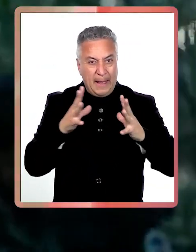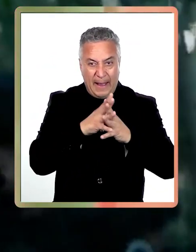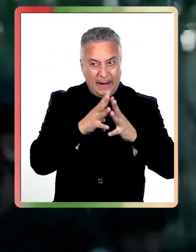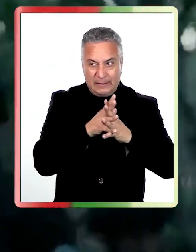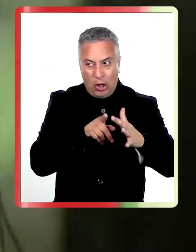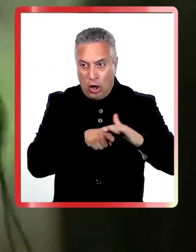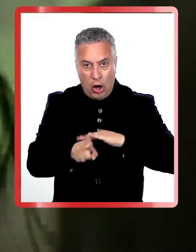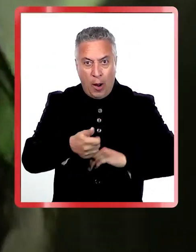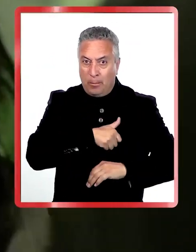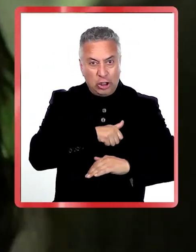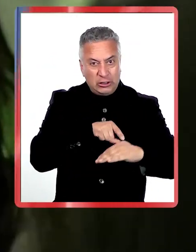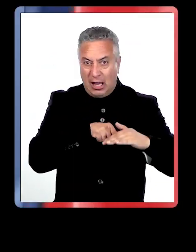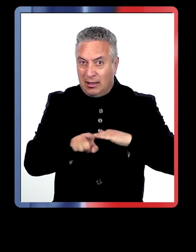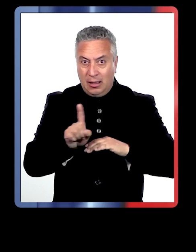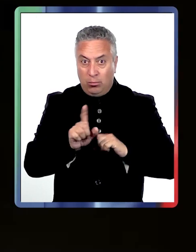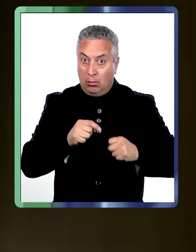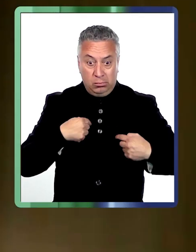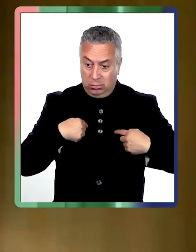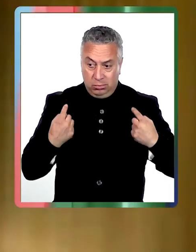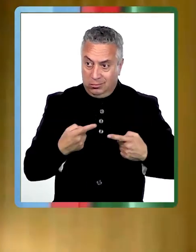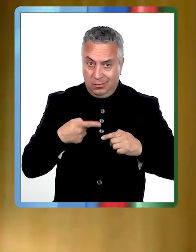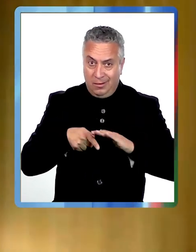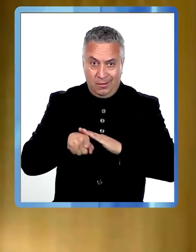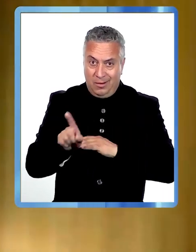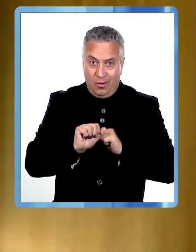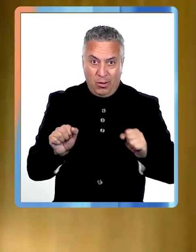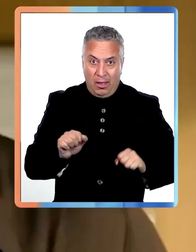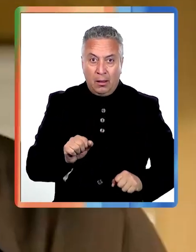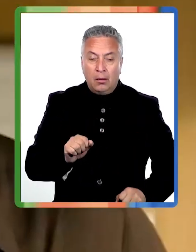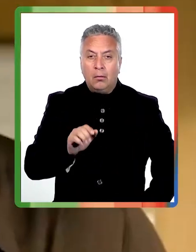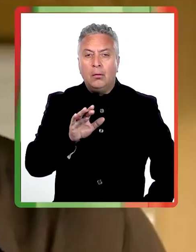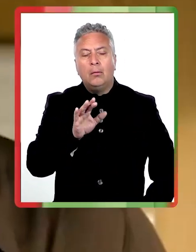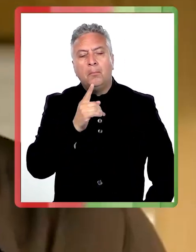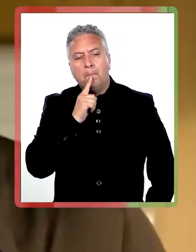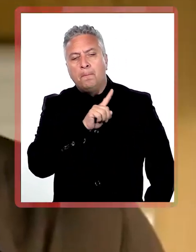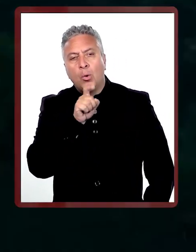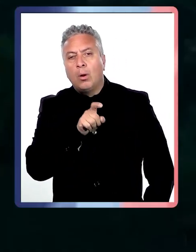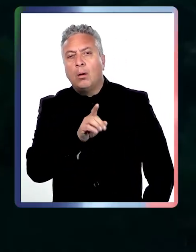ni la policía, ni nosotros. ¿Y si ella fuera tu hija?